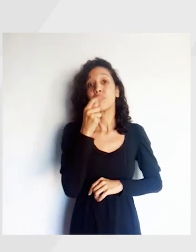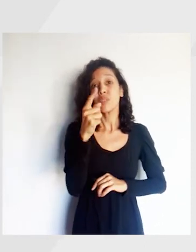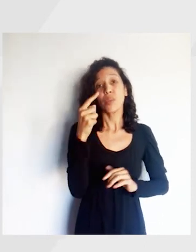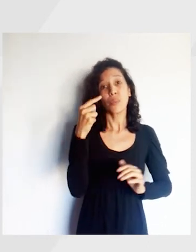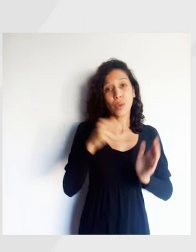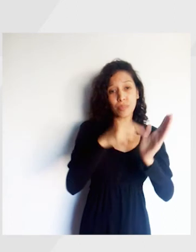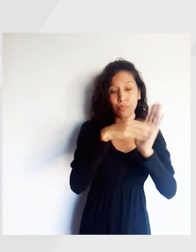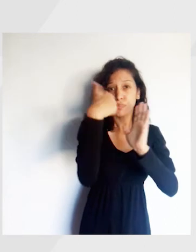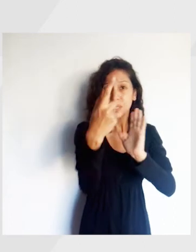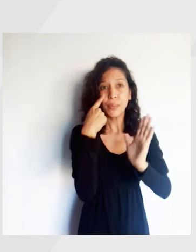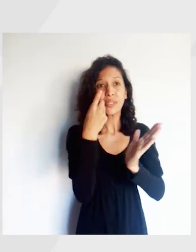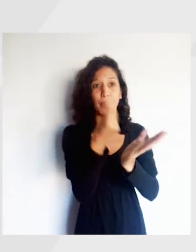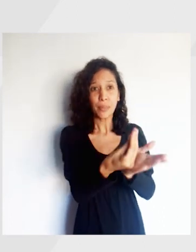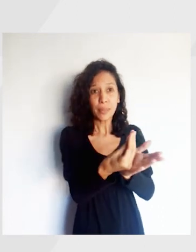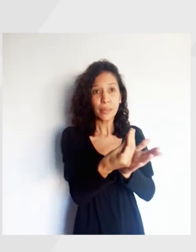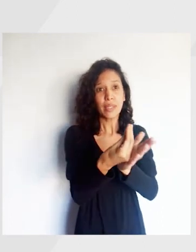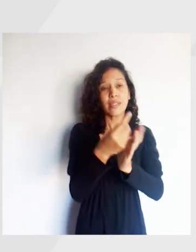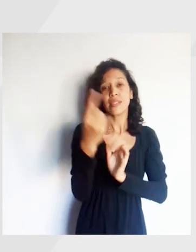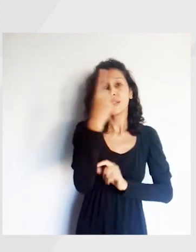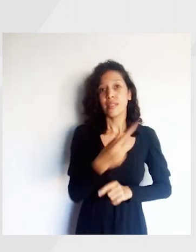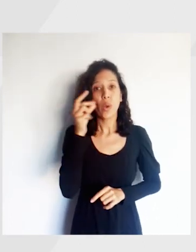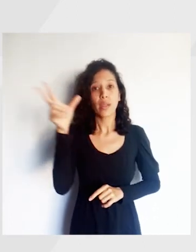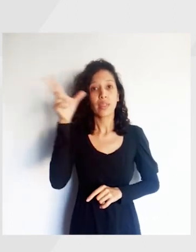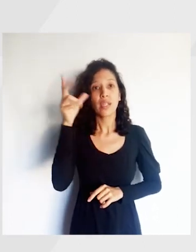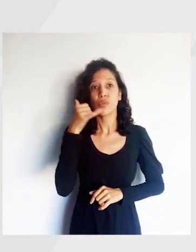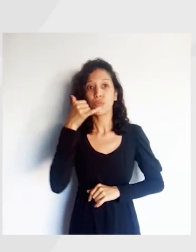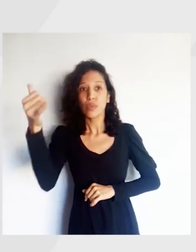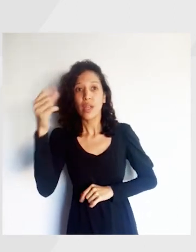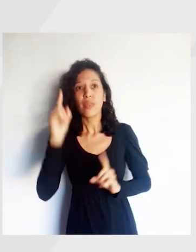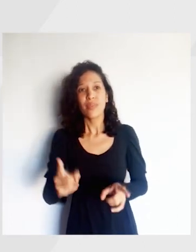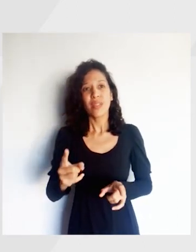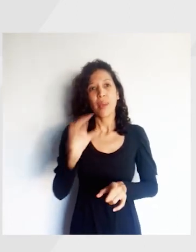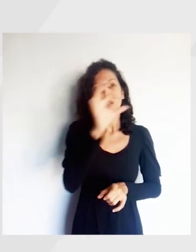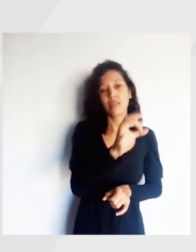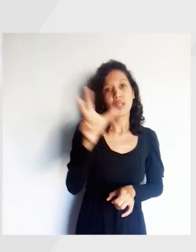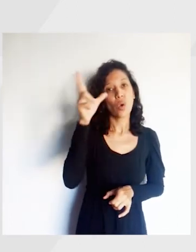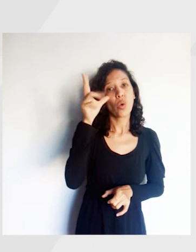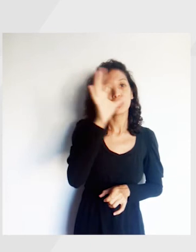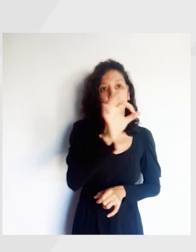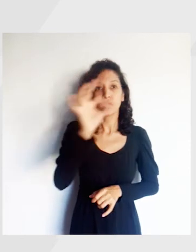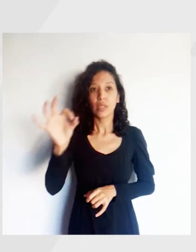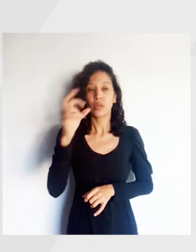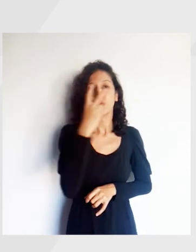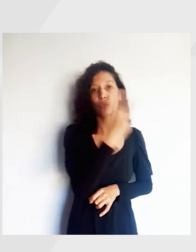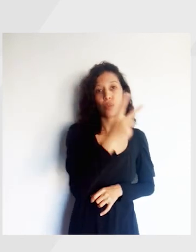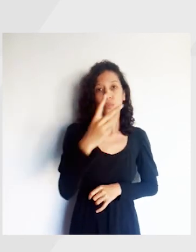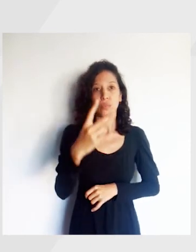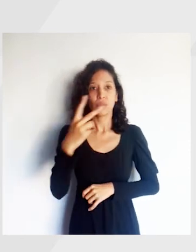Si estás en Provincia de Buenos Aires, al 148. También podés comunicarte al 0800